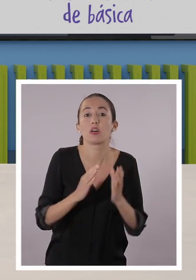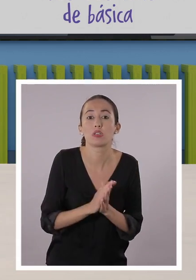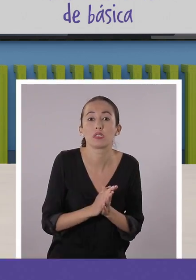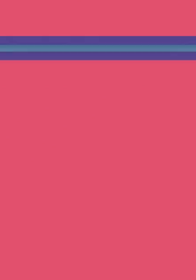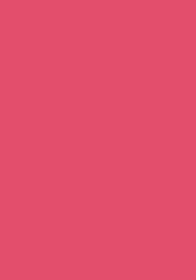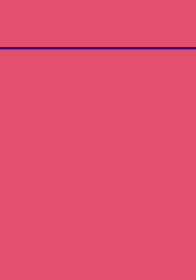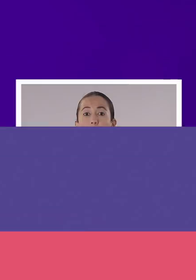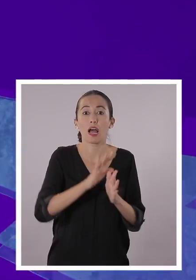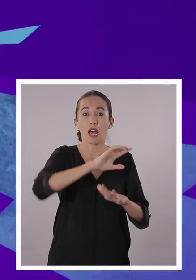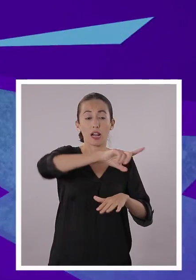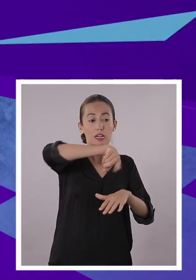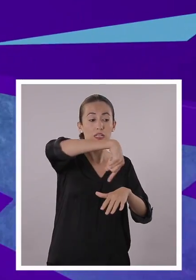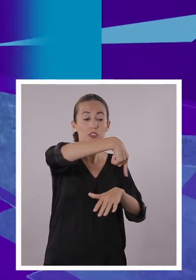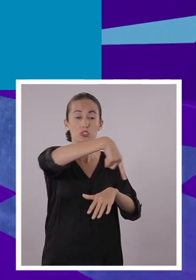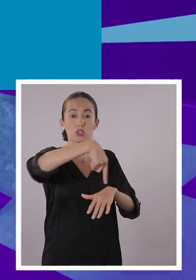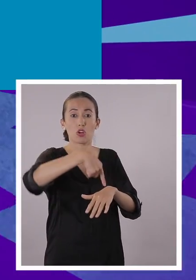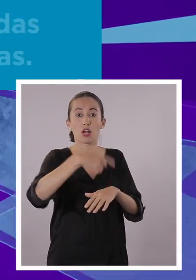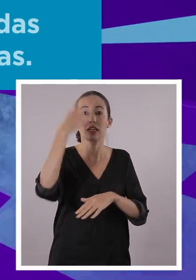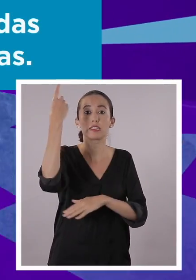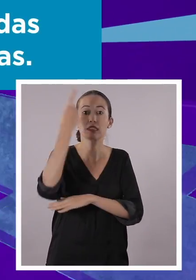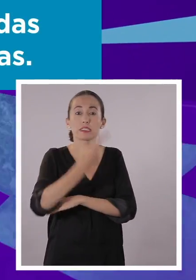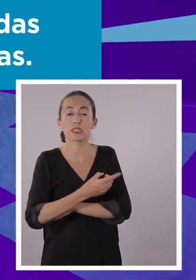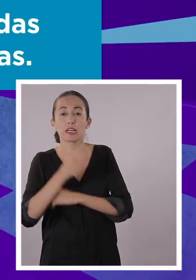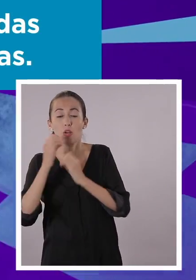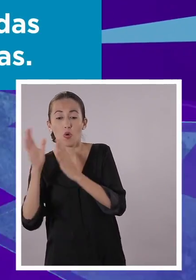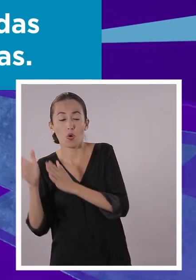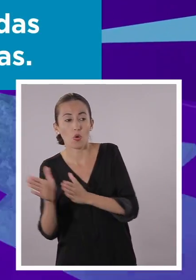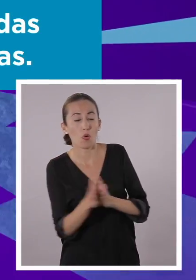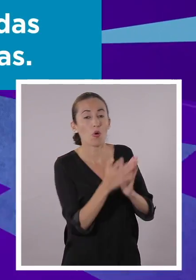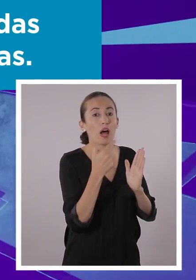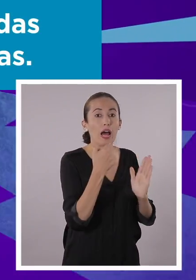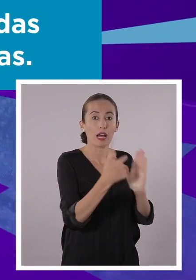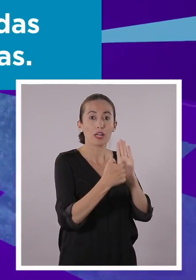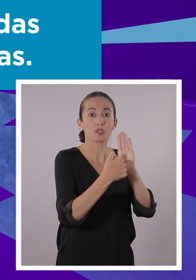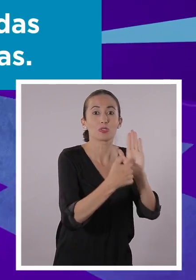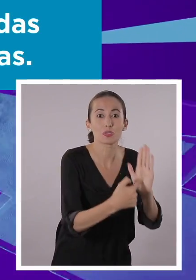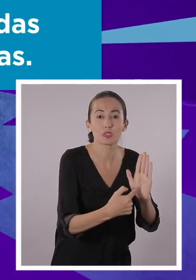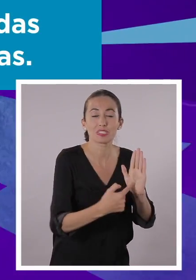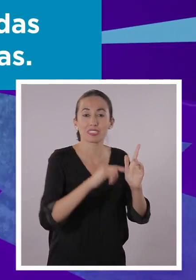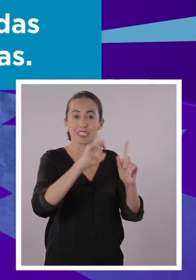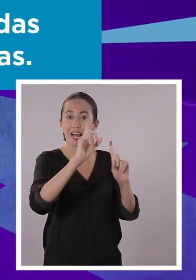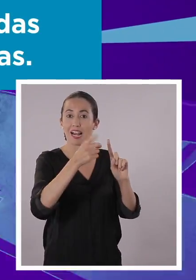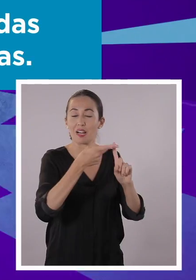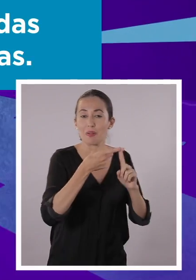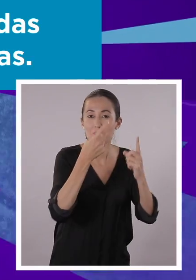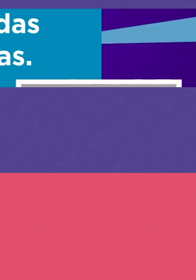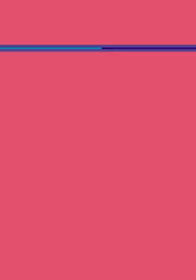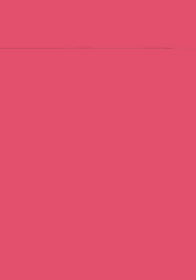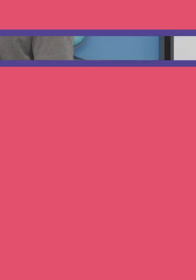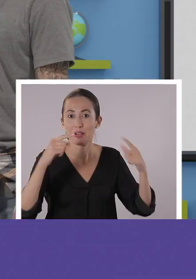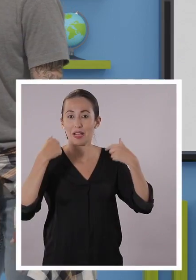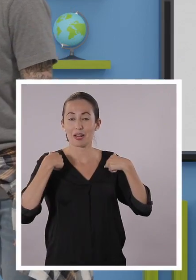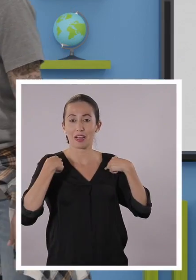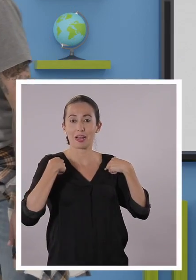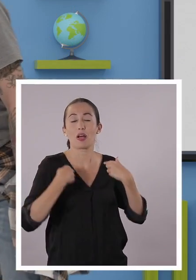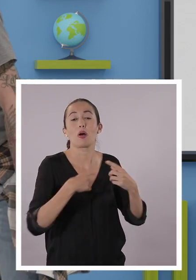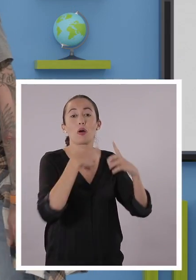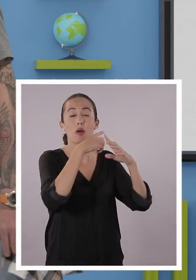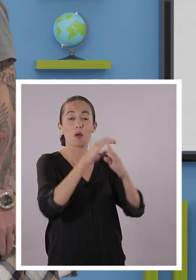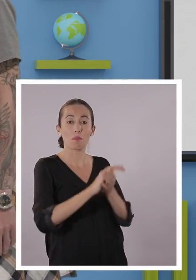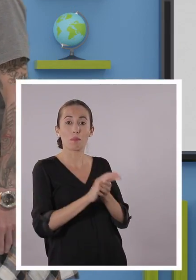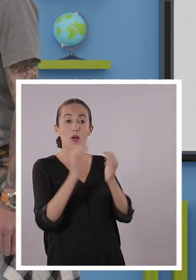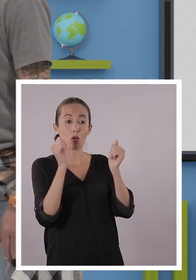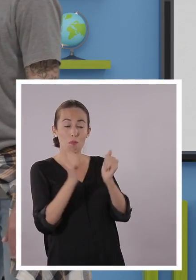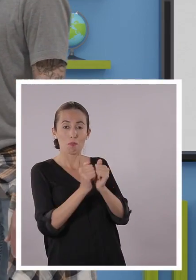Primero, las horas del día eran anunciadas. Aquí está la primera diferencia. Pero terminemos de leerle.